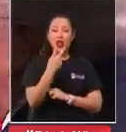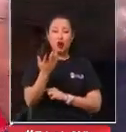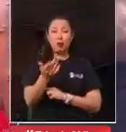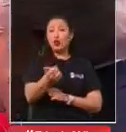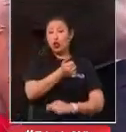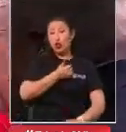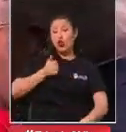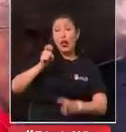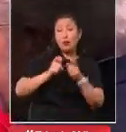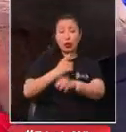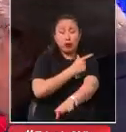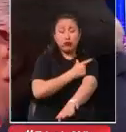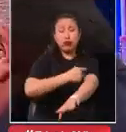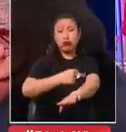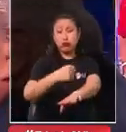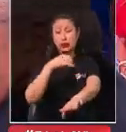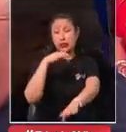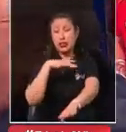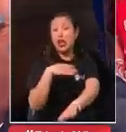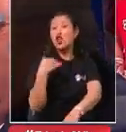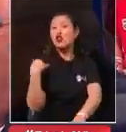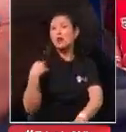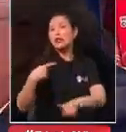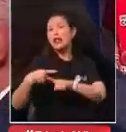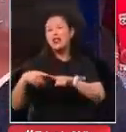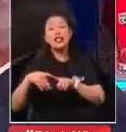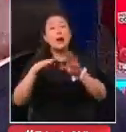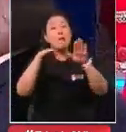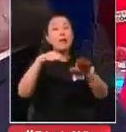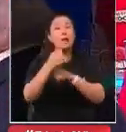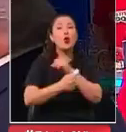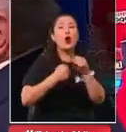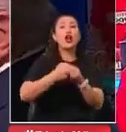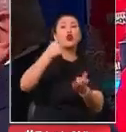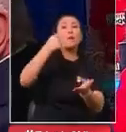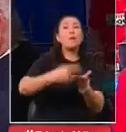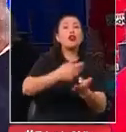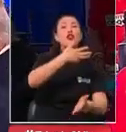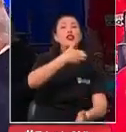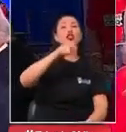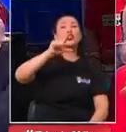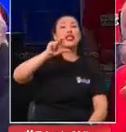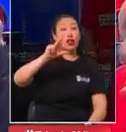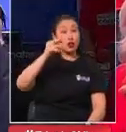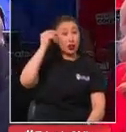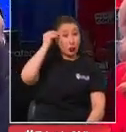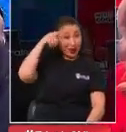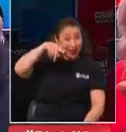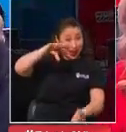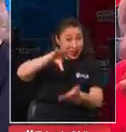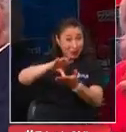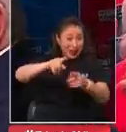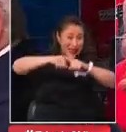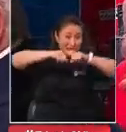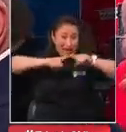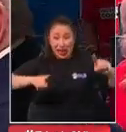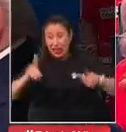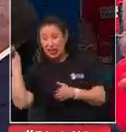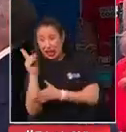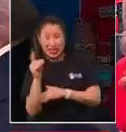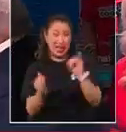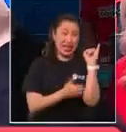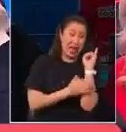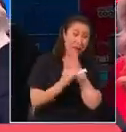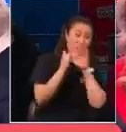chilenos, a pesar de nuestras diferencias, lo mismo que pasó en 1978 cuando este país estaba totalmente dividido, nosotros